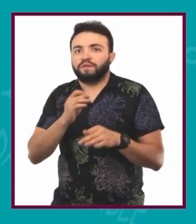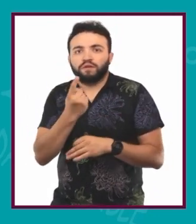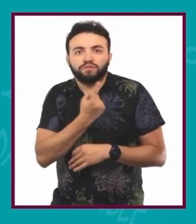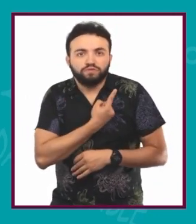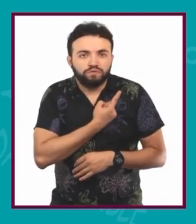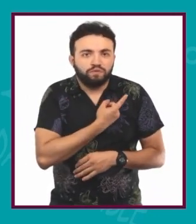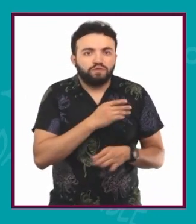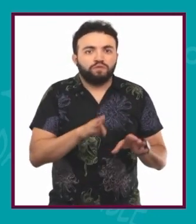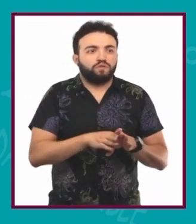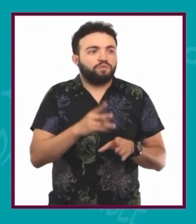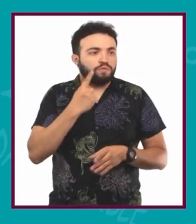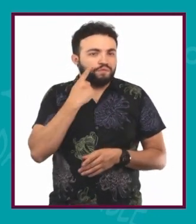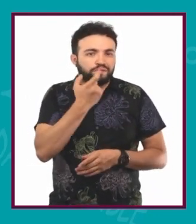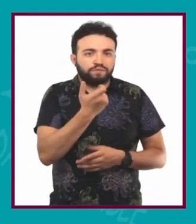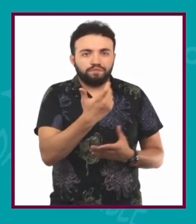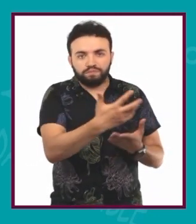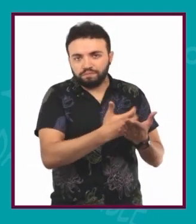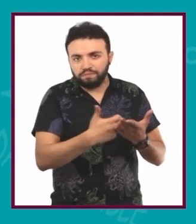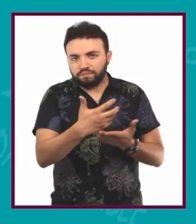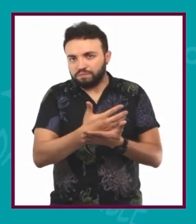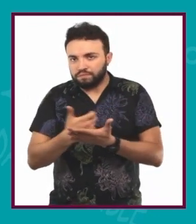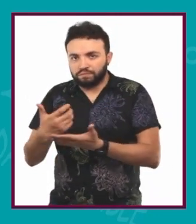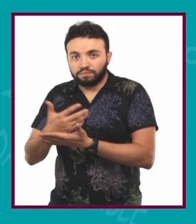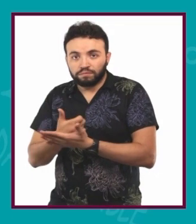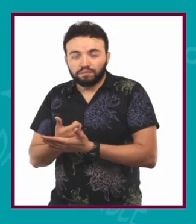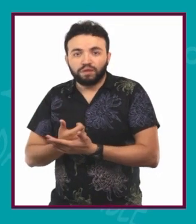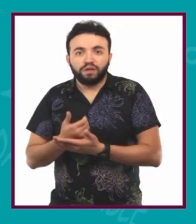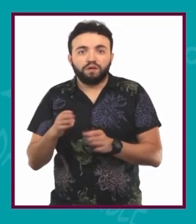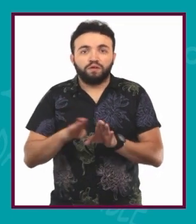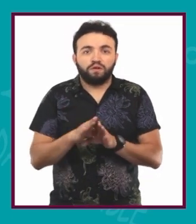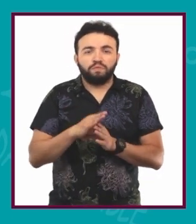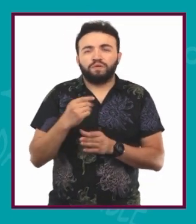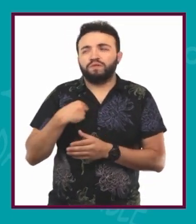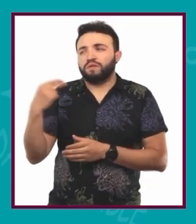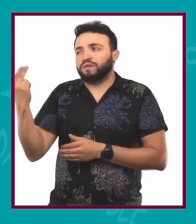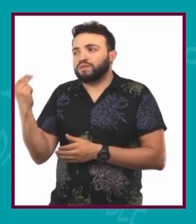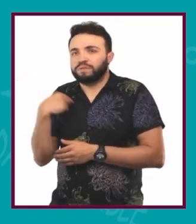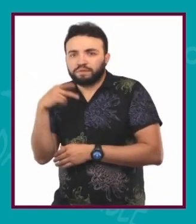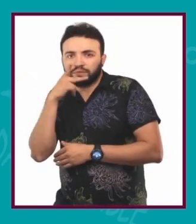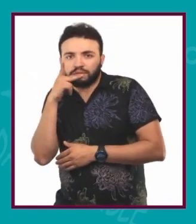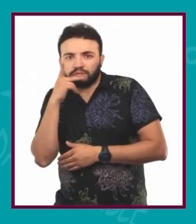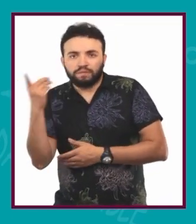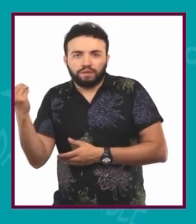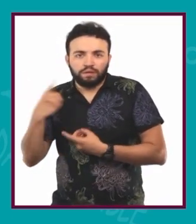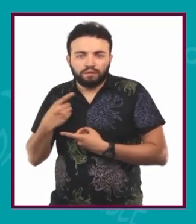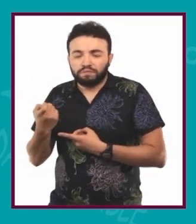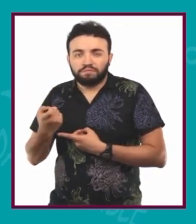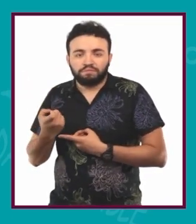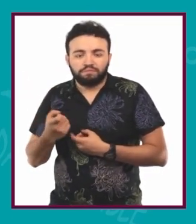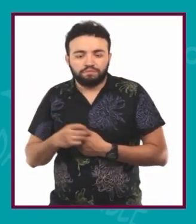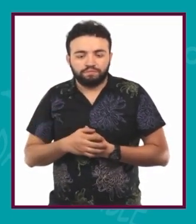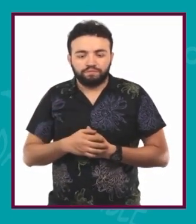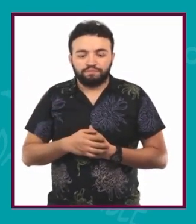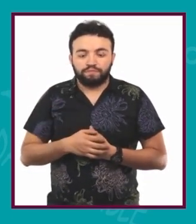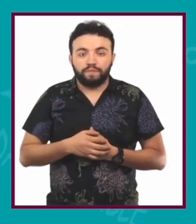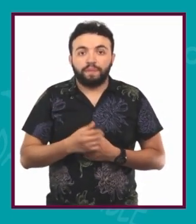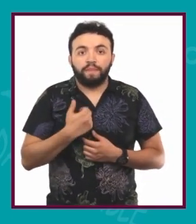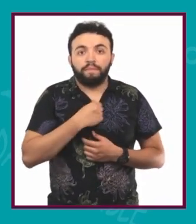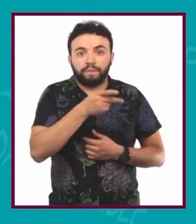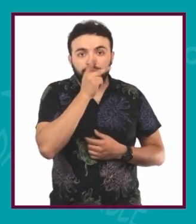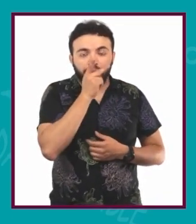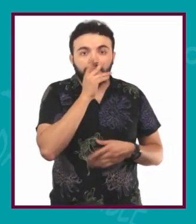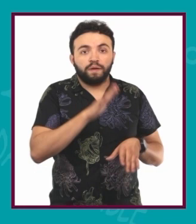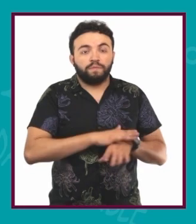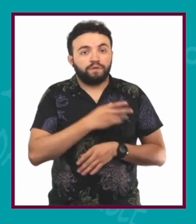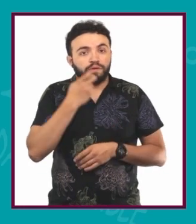sí mismo, empezó a conseguir su propio dinero y no estuvo dependiente a la economía de su padre. Es mi padre, porque a